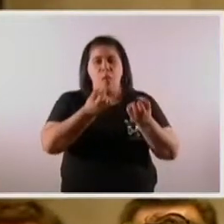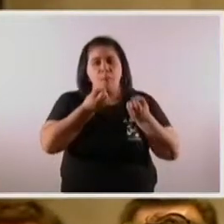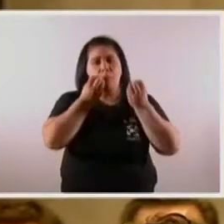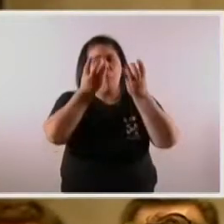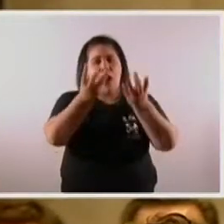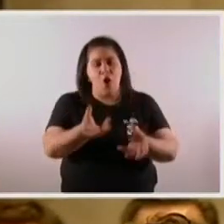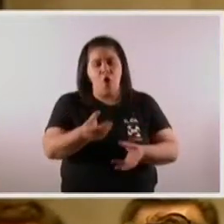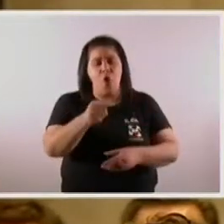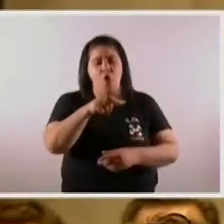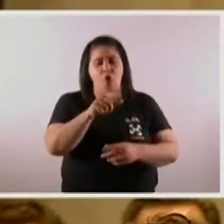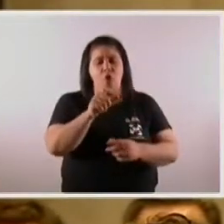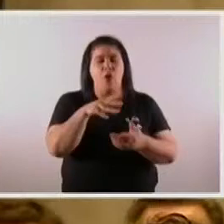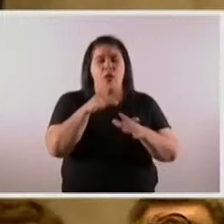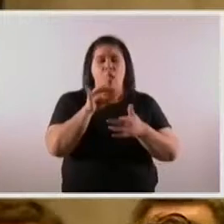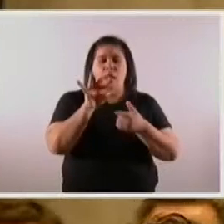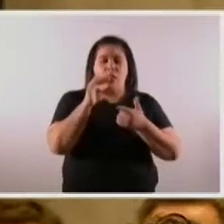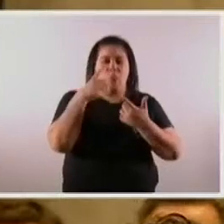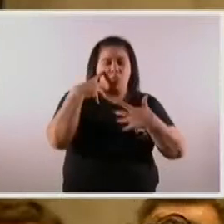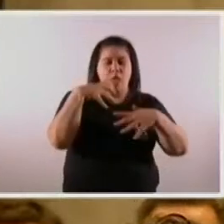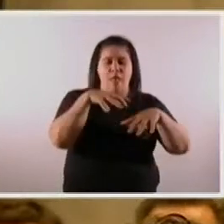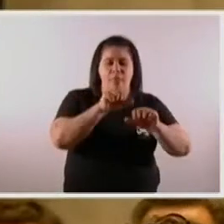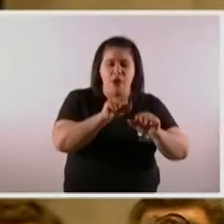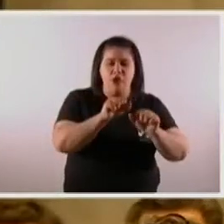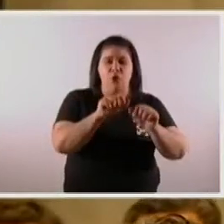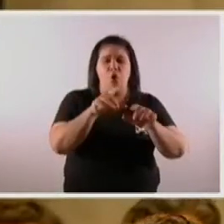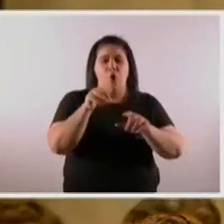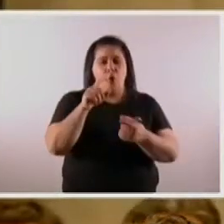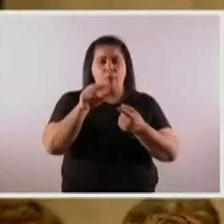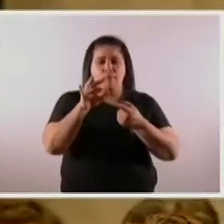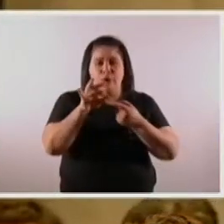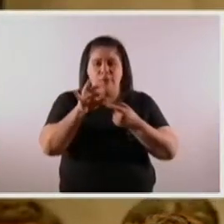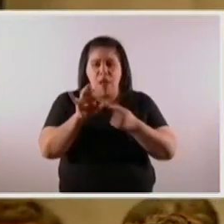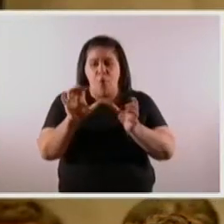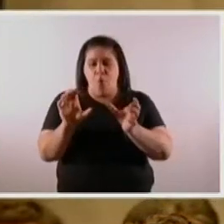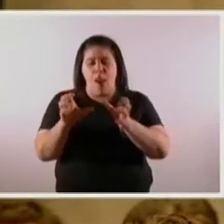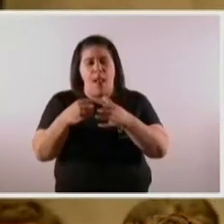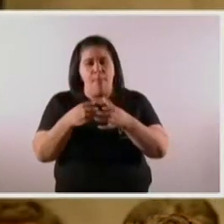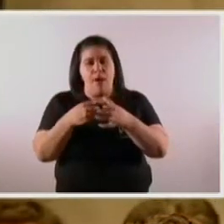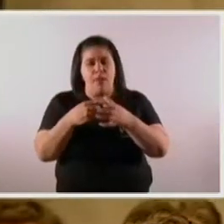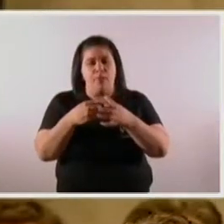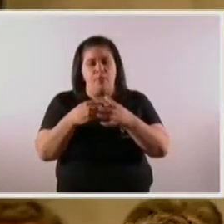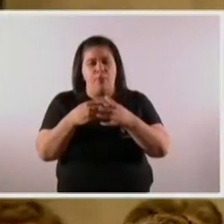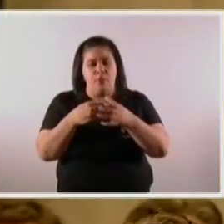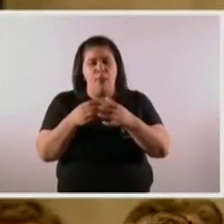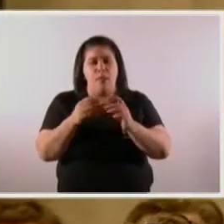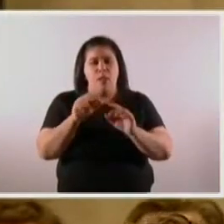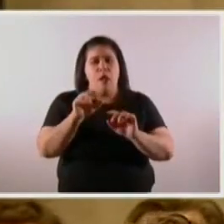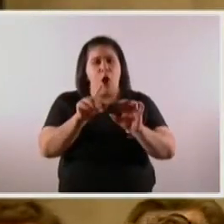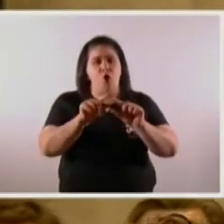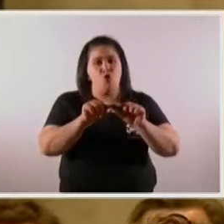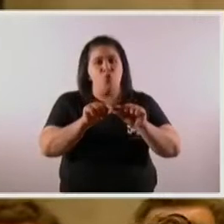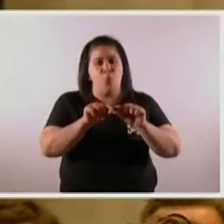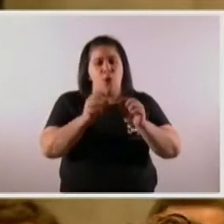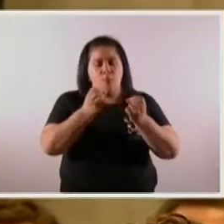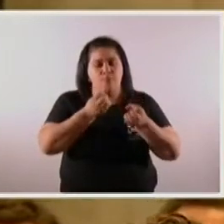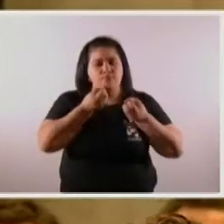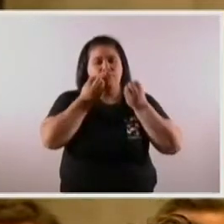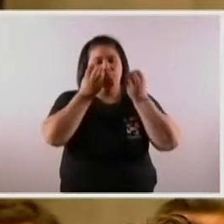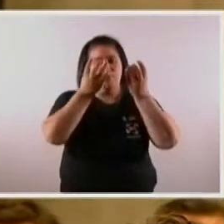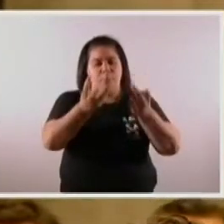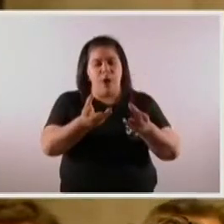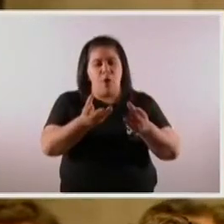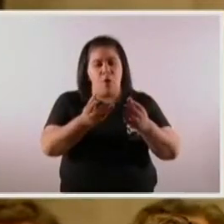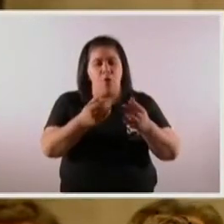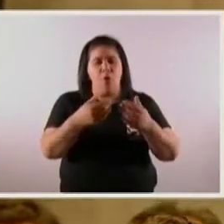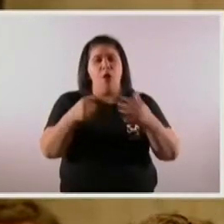sistema de detección, testeo y aislamiento. Cuando los casos mejoraron, pudimos lanzar nuestro plan de puesta en marcha